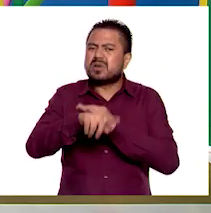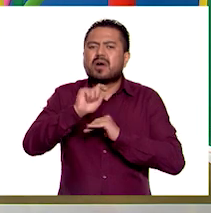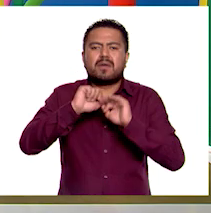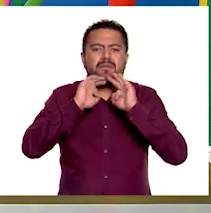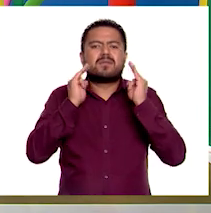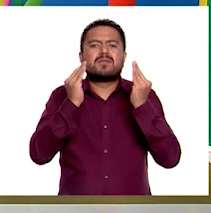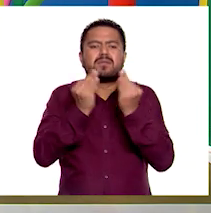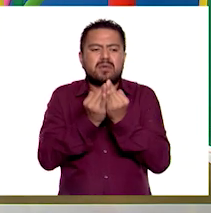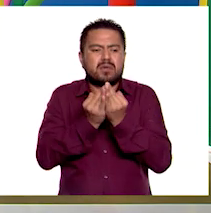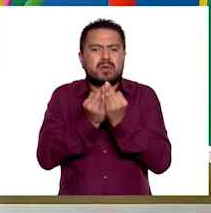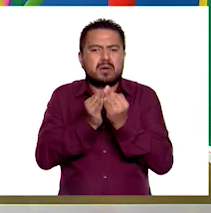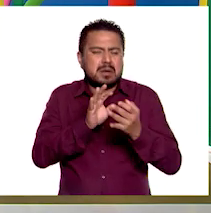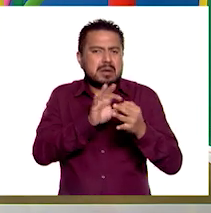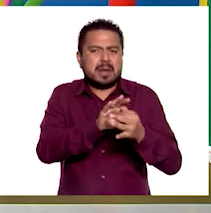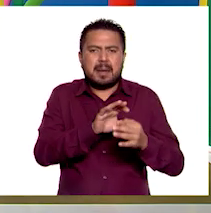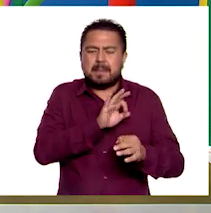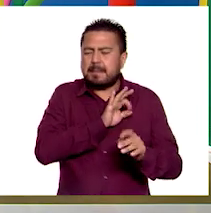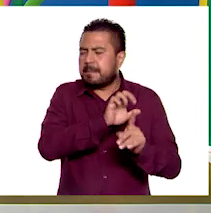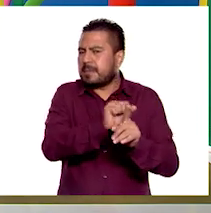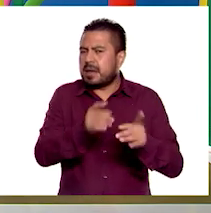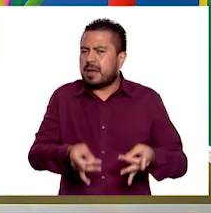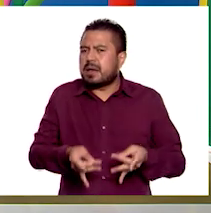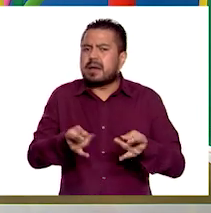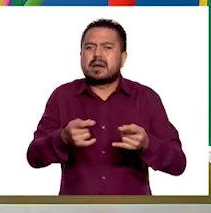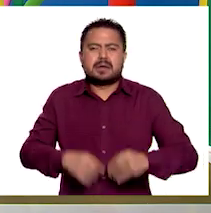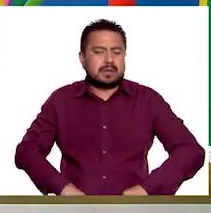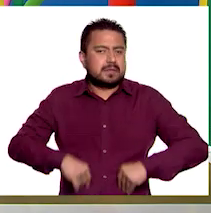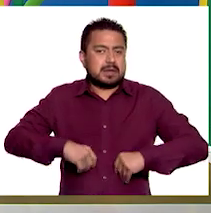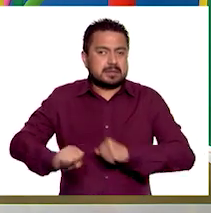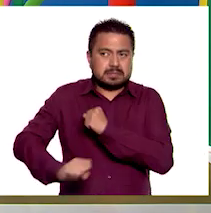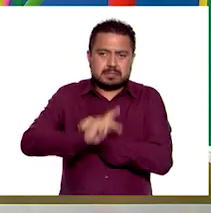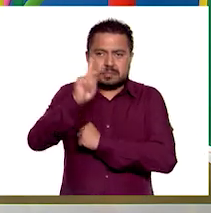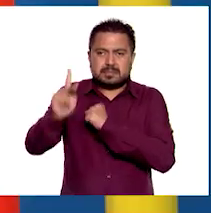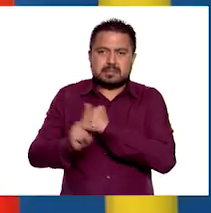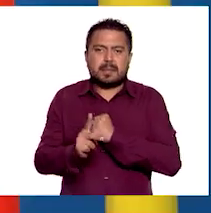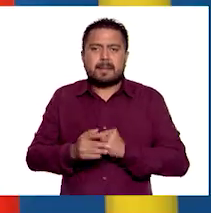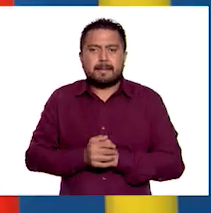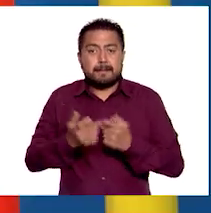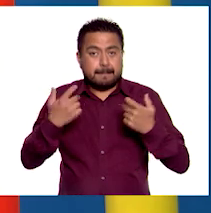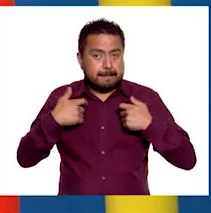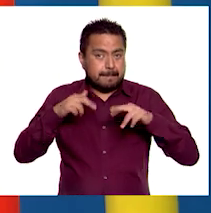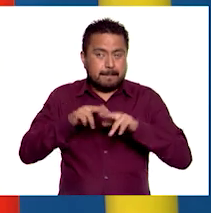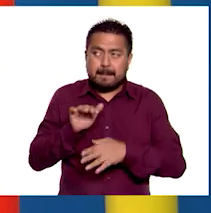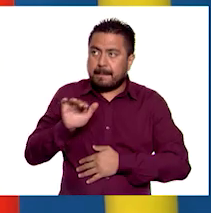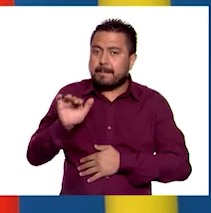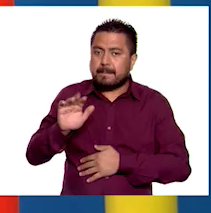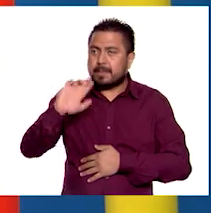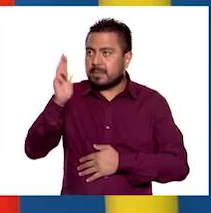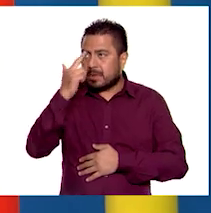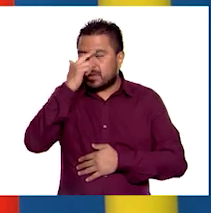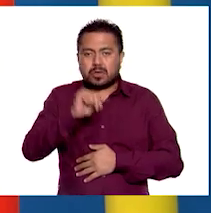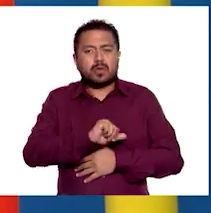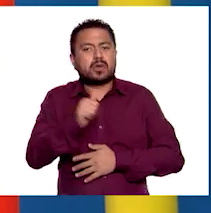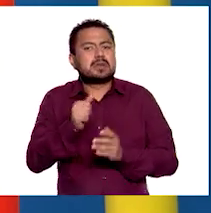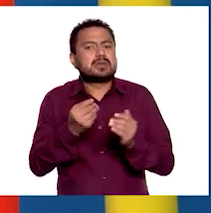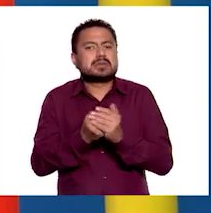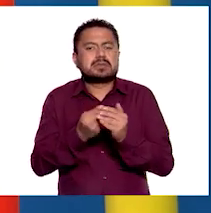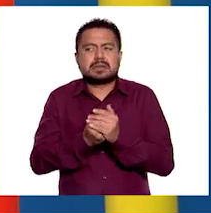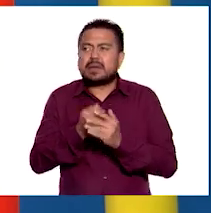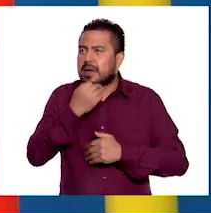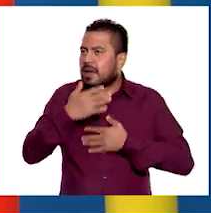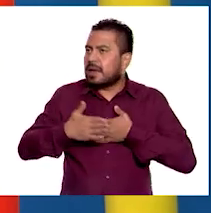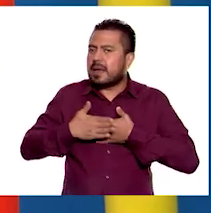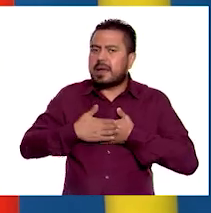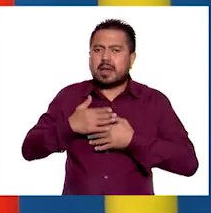formas que se ha ideado para medir la calidad de vida de los países. Maestro, recuerdo que en otras clases nos ha comentado que hay